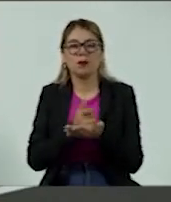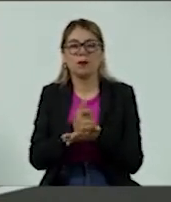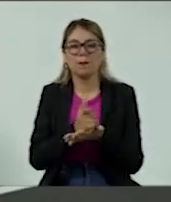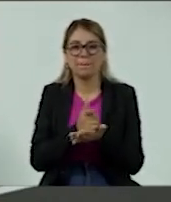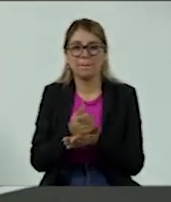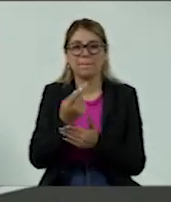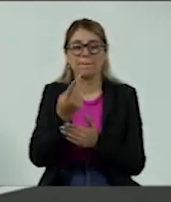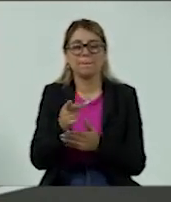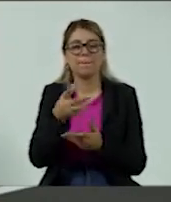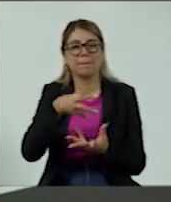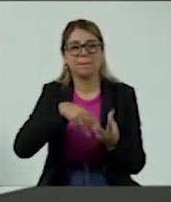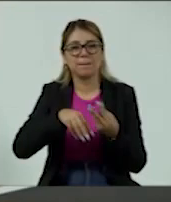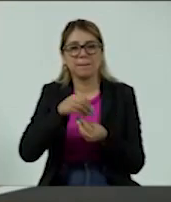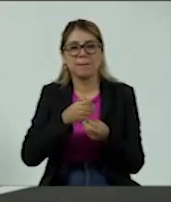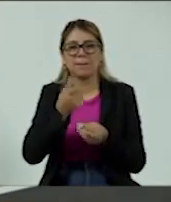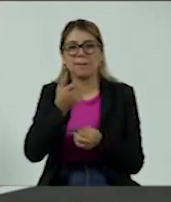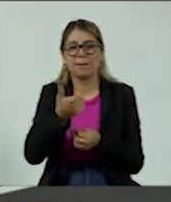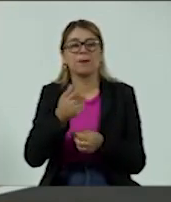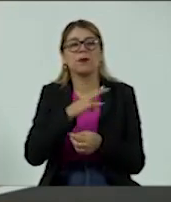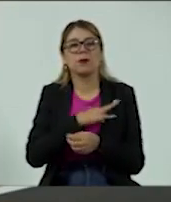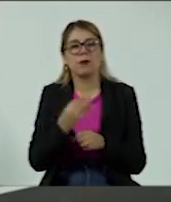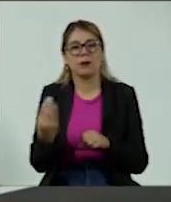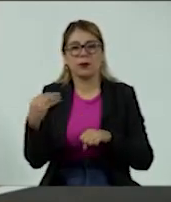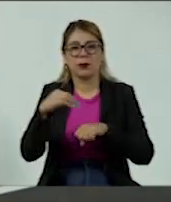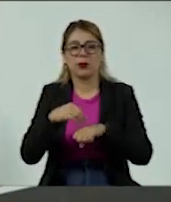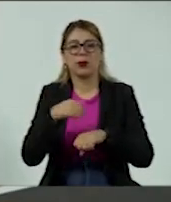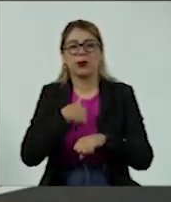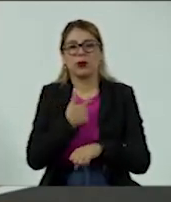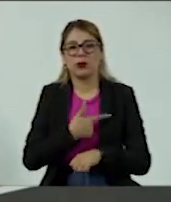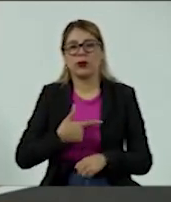parte de sus finanzas personales, me lo ponen ahí y encantado de la vida, aquí podemos tratar el tema.